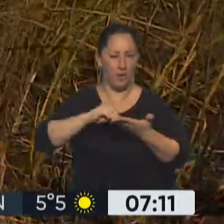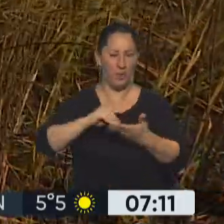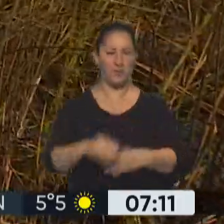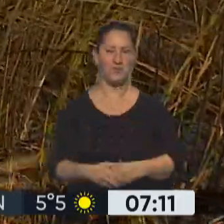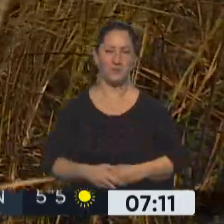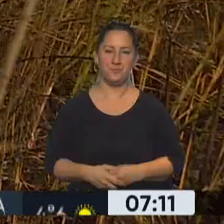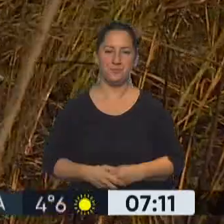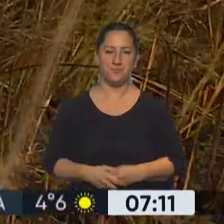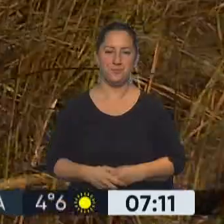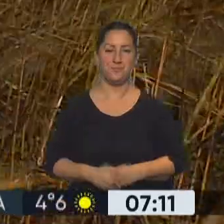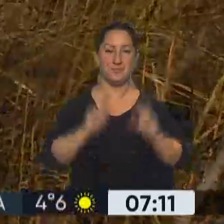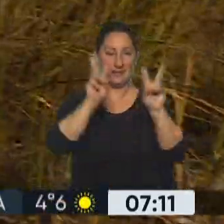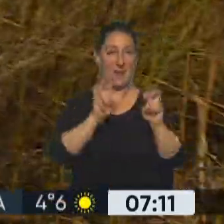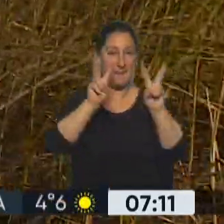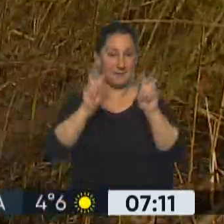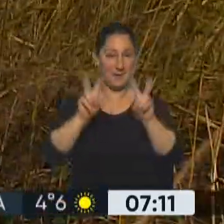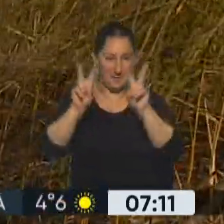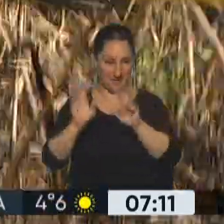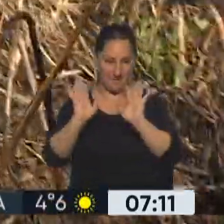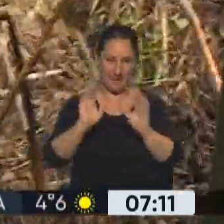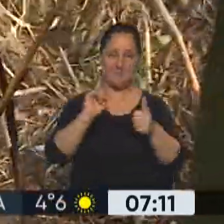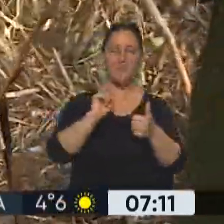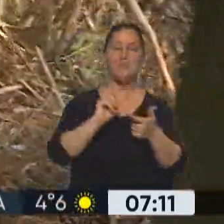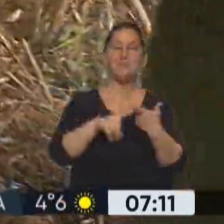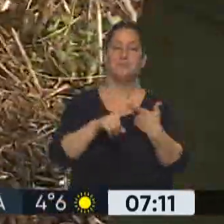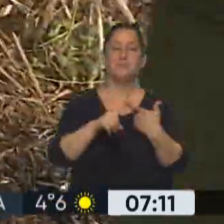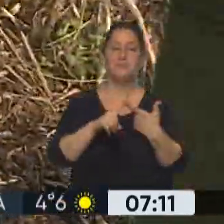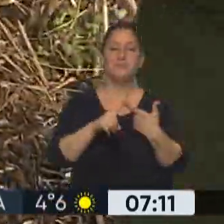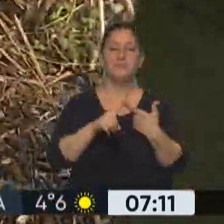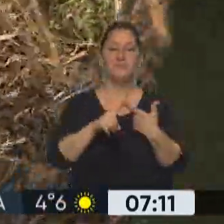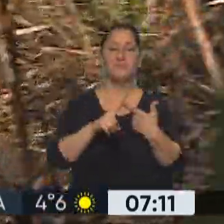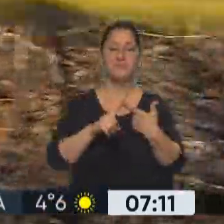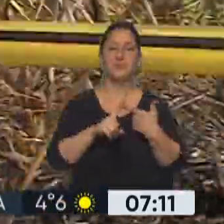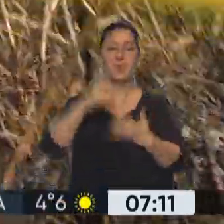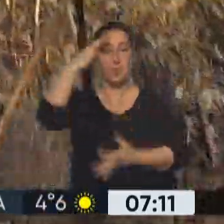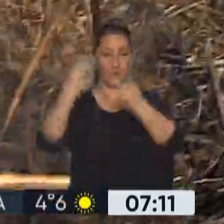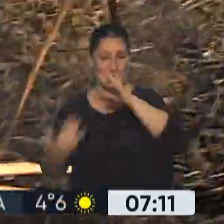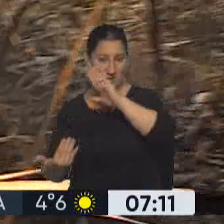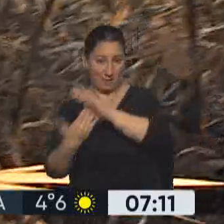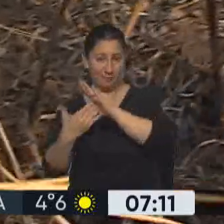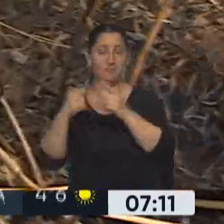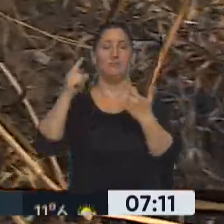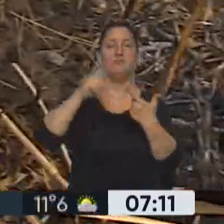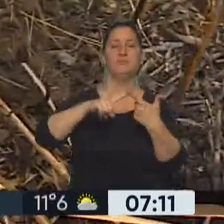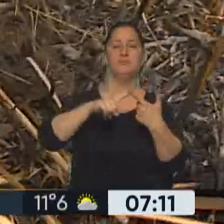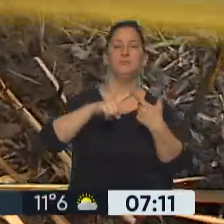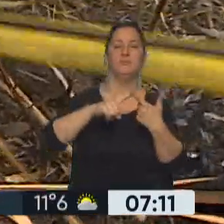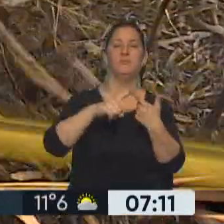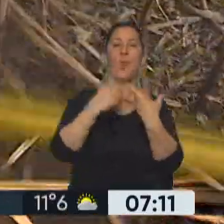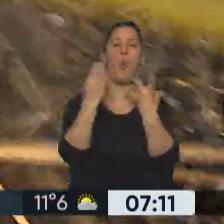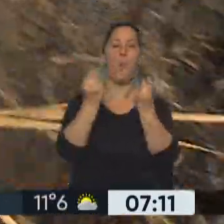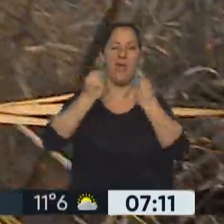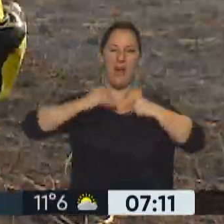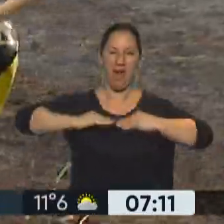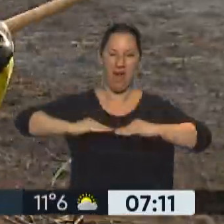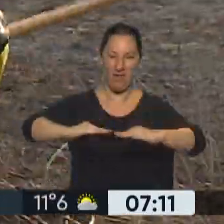escuchar, pero estos son los temas, por un lado el tema de la Corte Suprema y por el otro lado el tema de los humedales, hoy